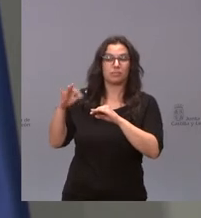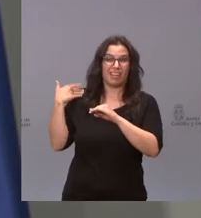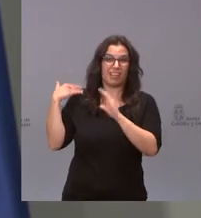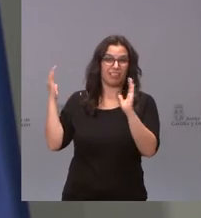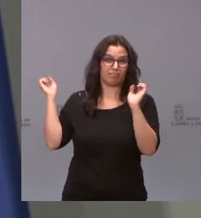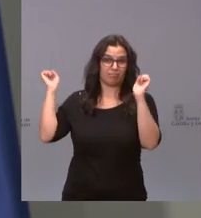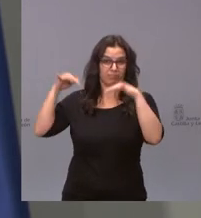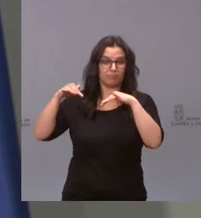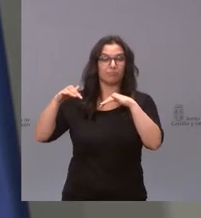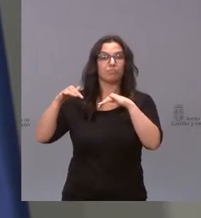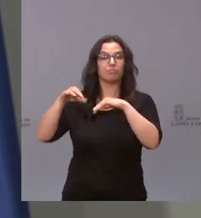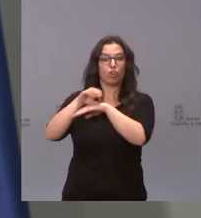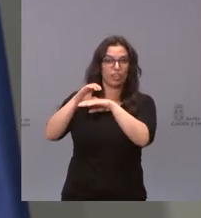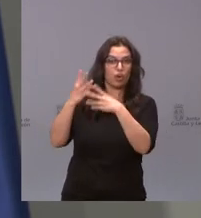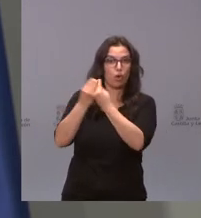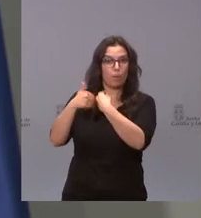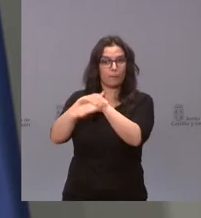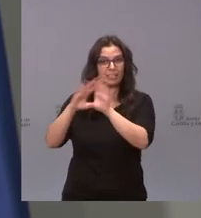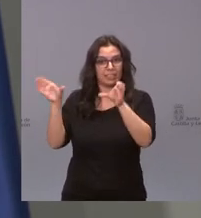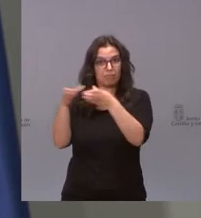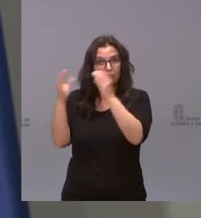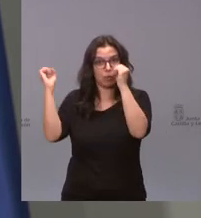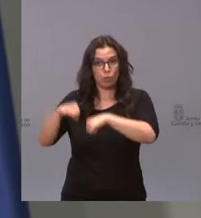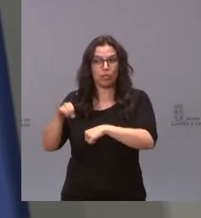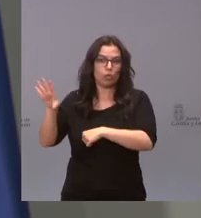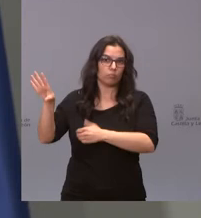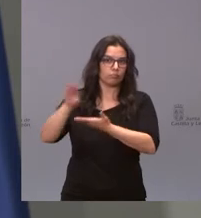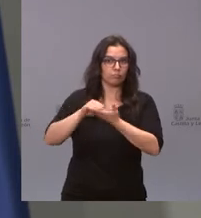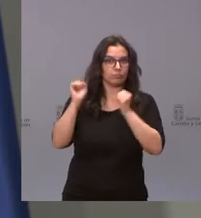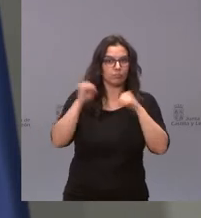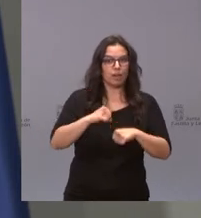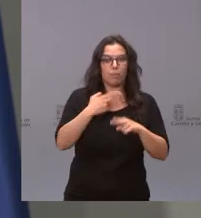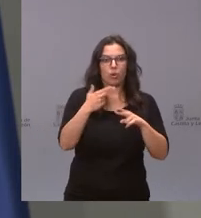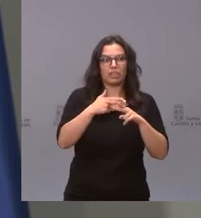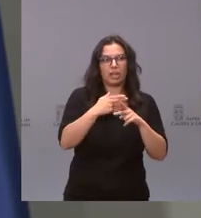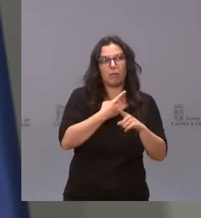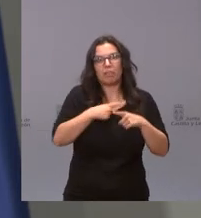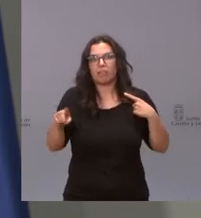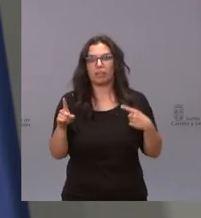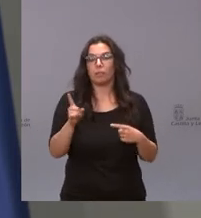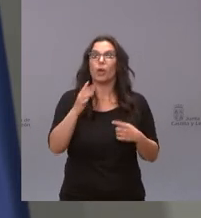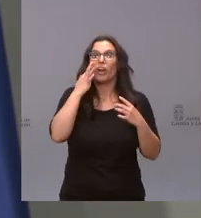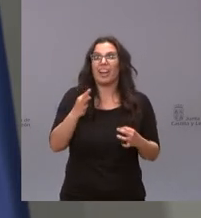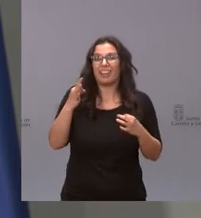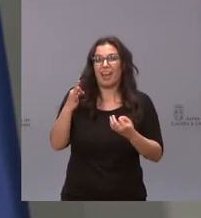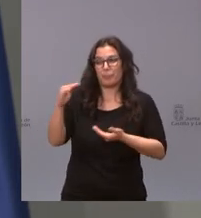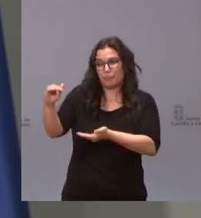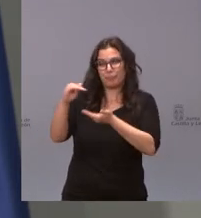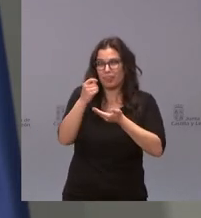porque no tiene ningún sentido hacer una política especial con unas cifras que en este momento no cubren